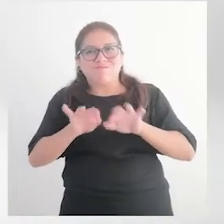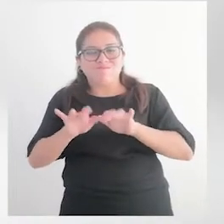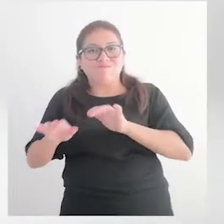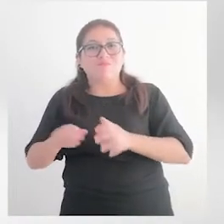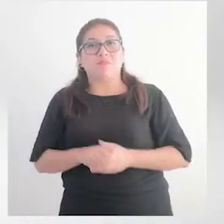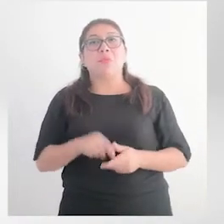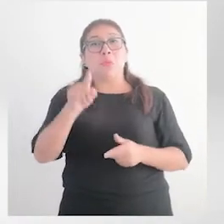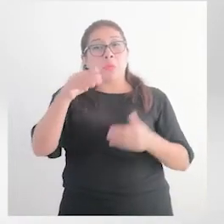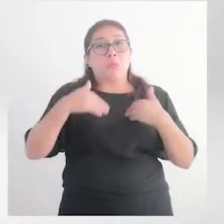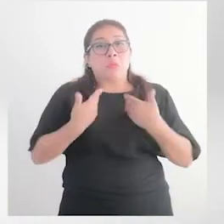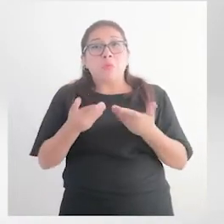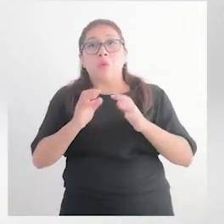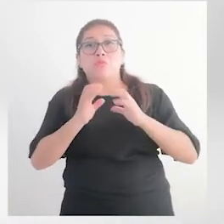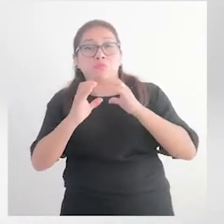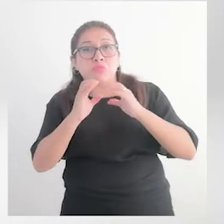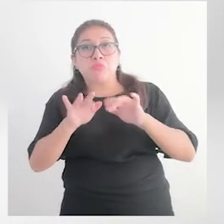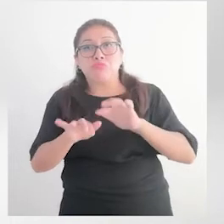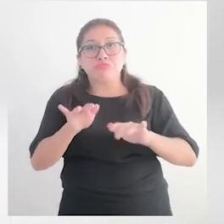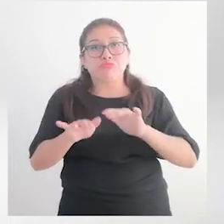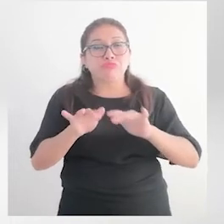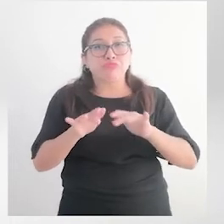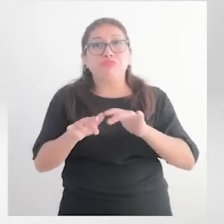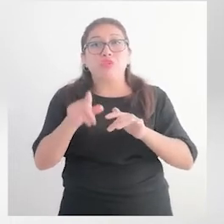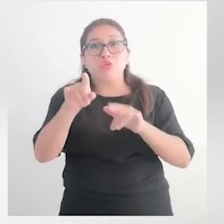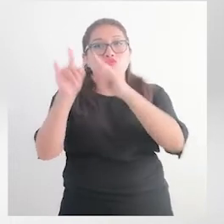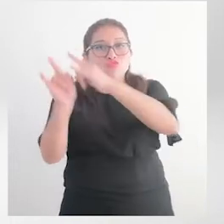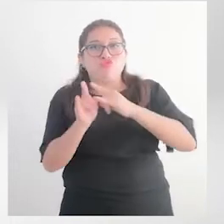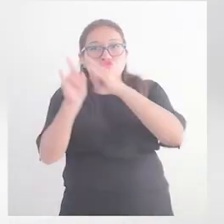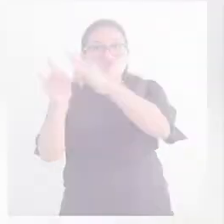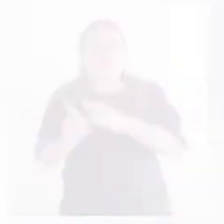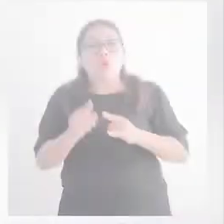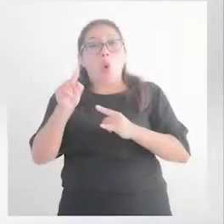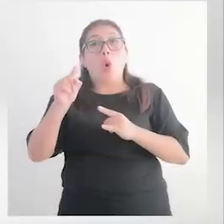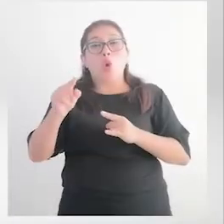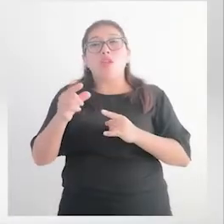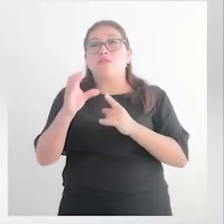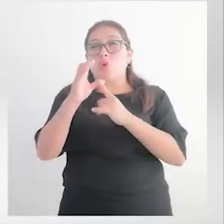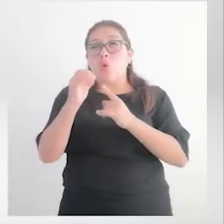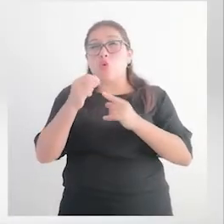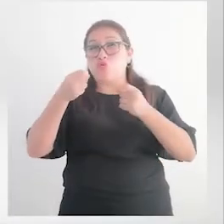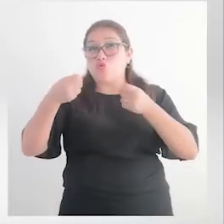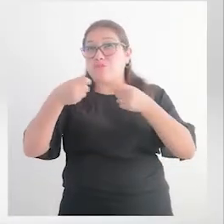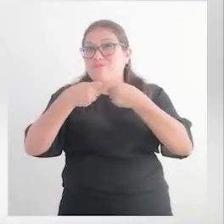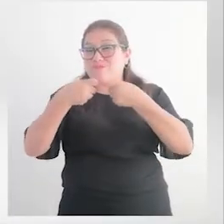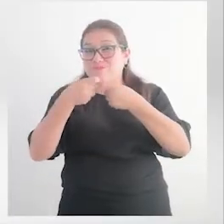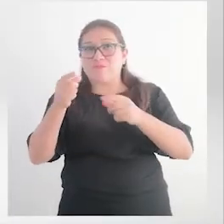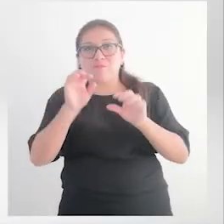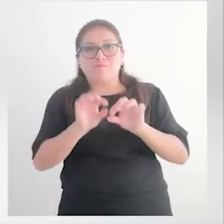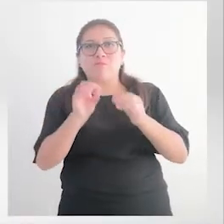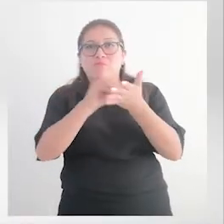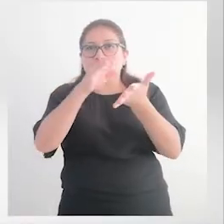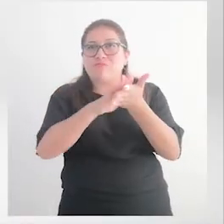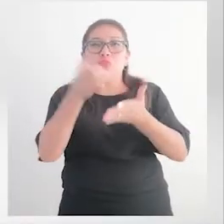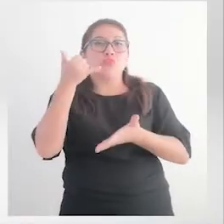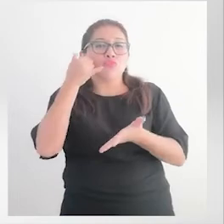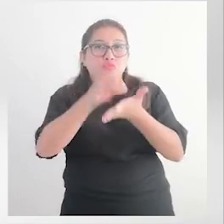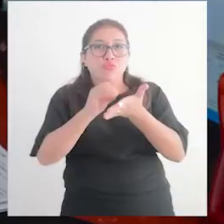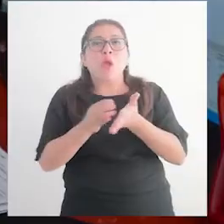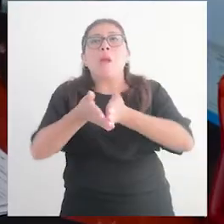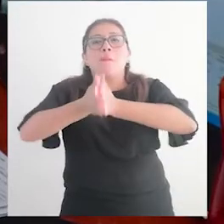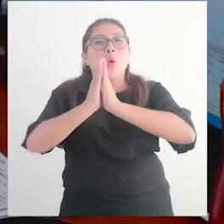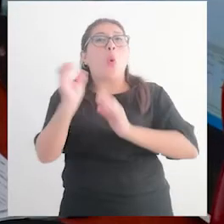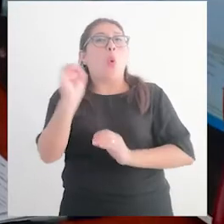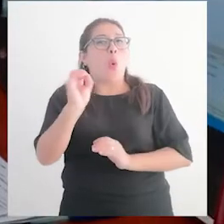Yachat, el cual está disponible para el sistema operativo Android. Descárgalo desde Google Play como Pensión 65 Yachat o